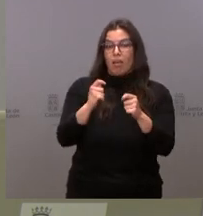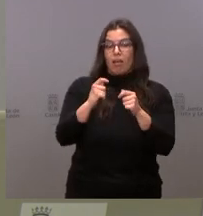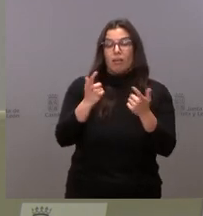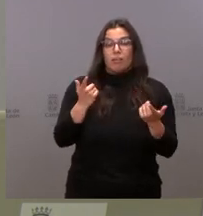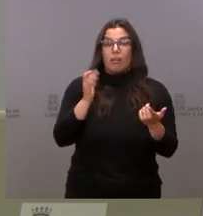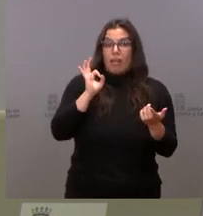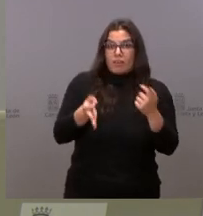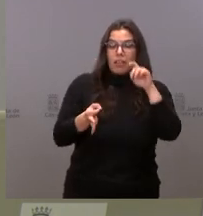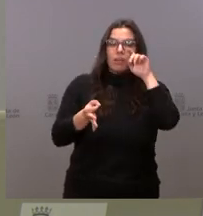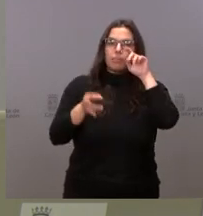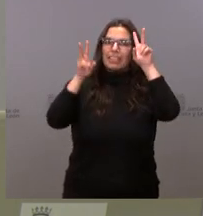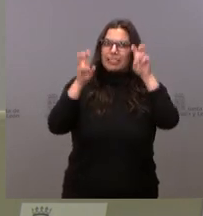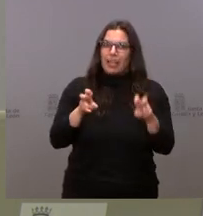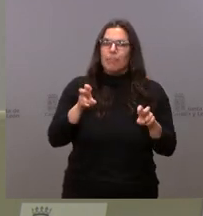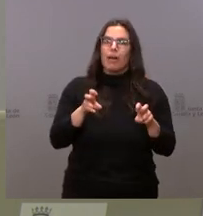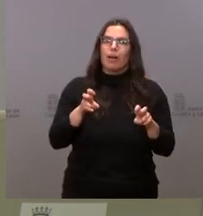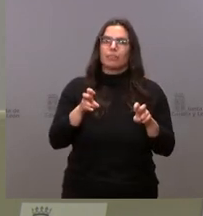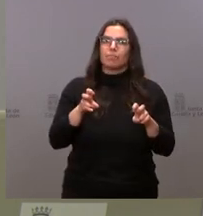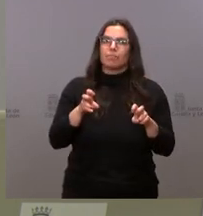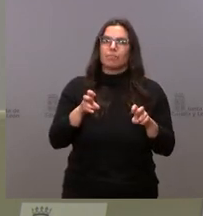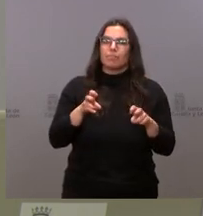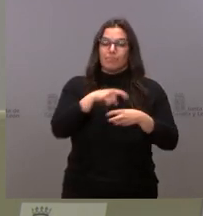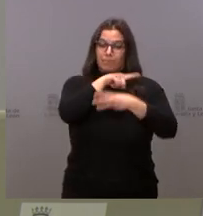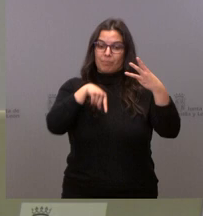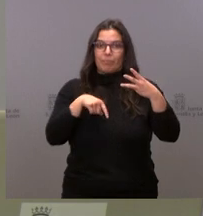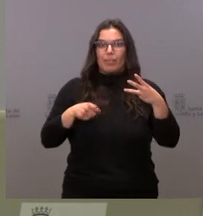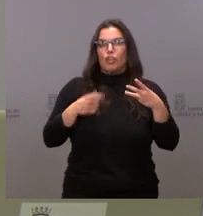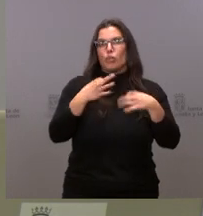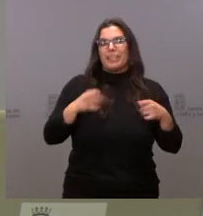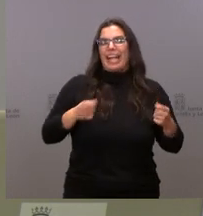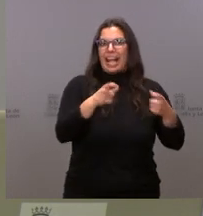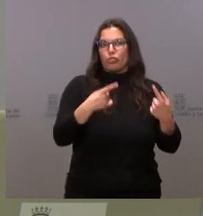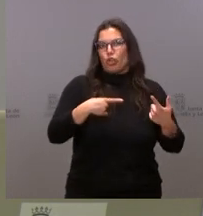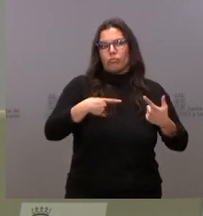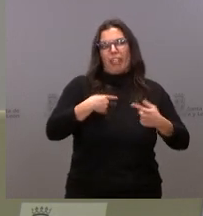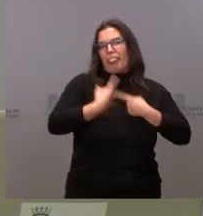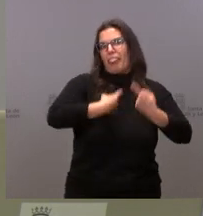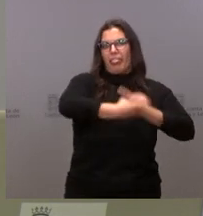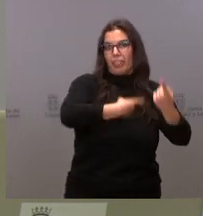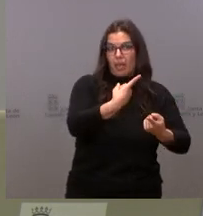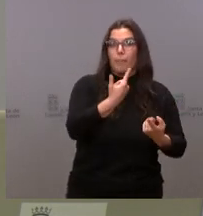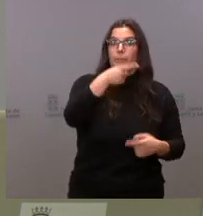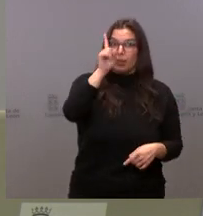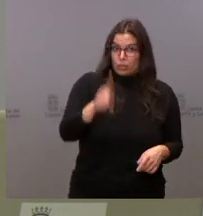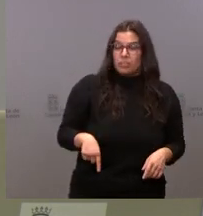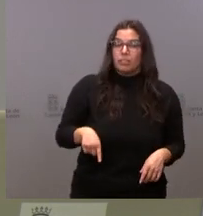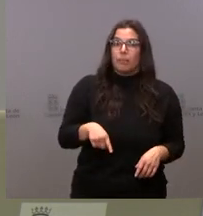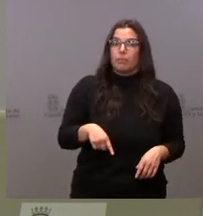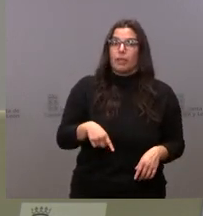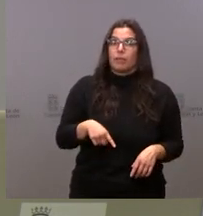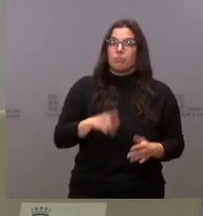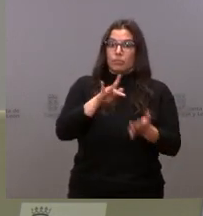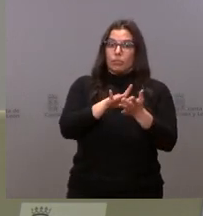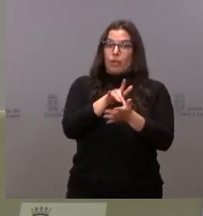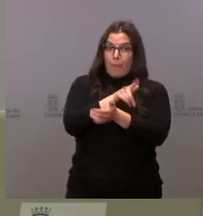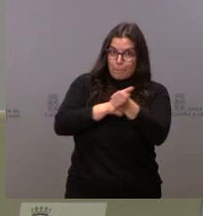materias son materias que absorben fundamentalmente recursos de gasto corriente, pero no podemos olvidar que ha sido una prioridad y lo sigue